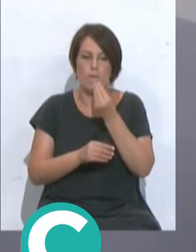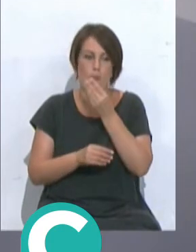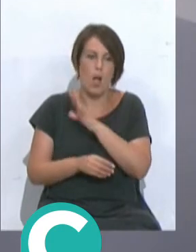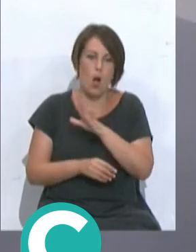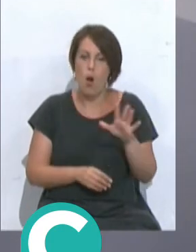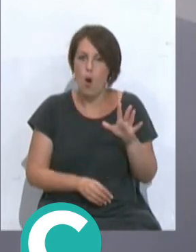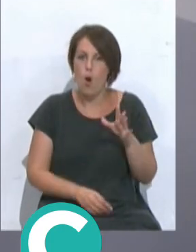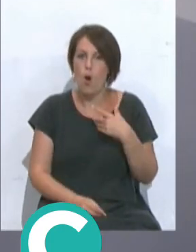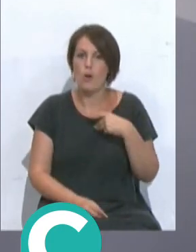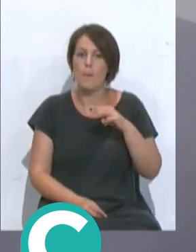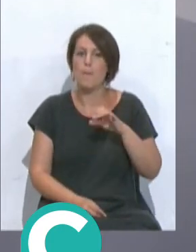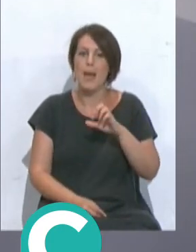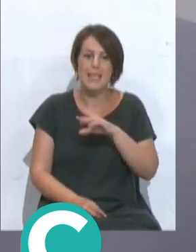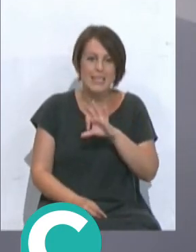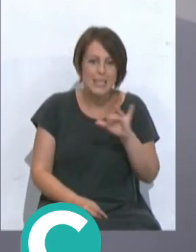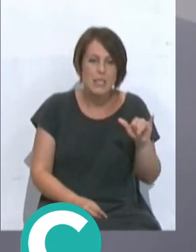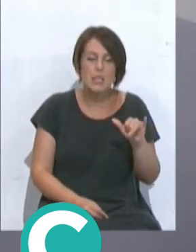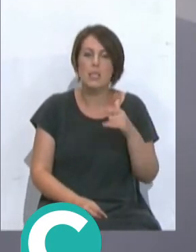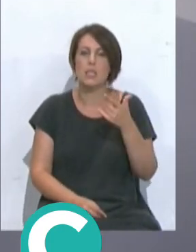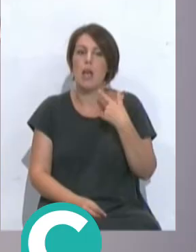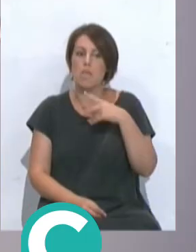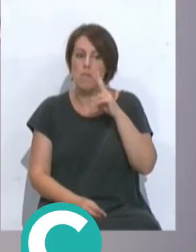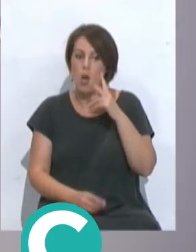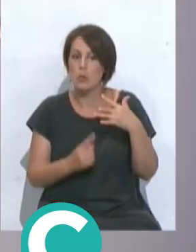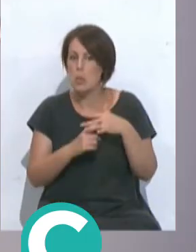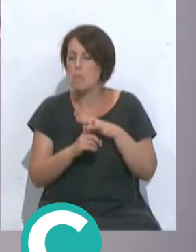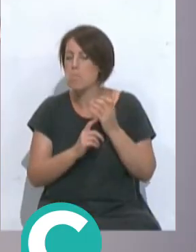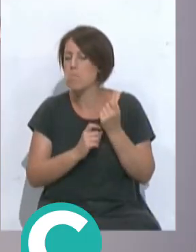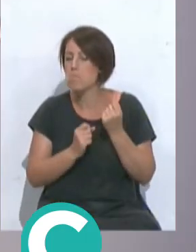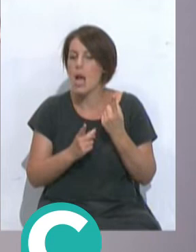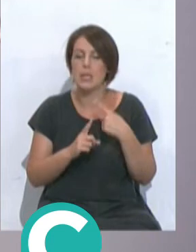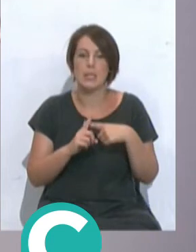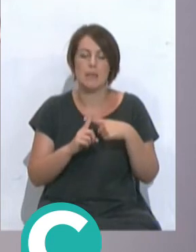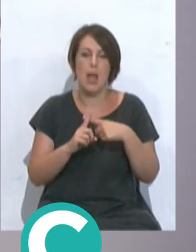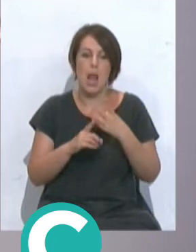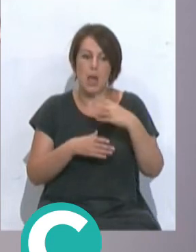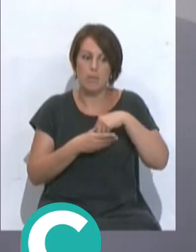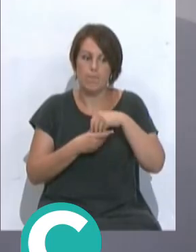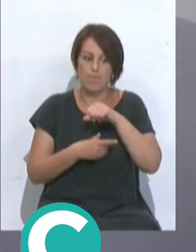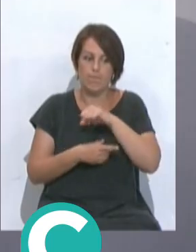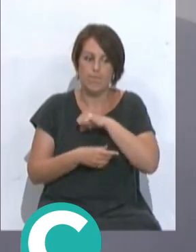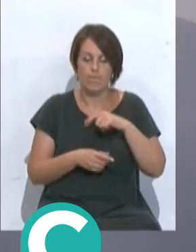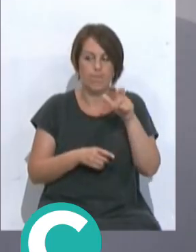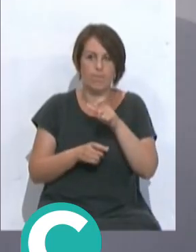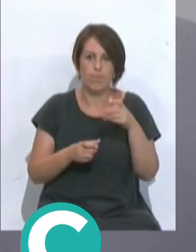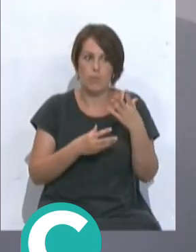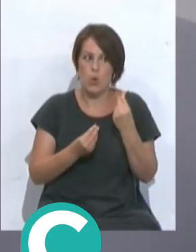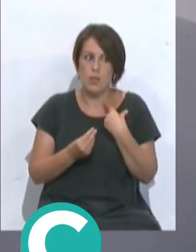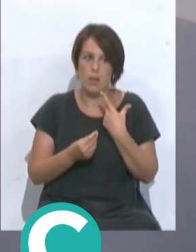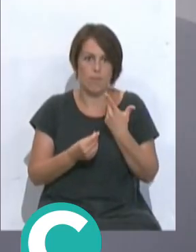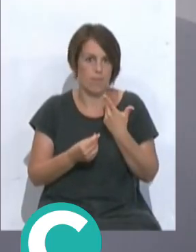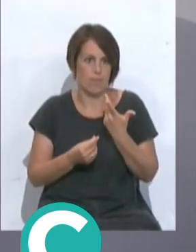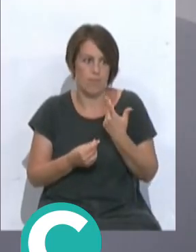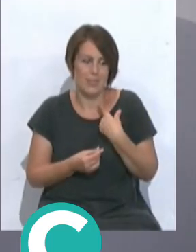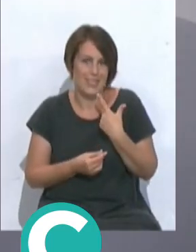del fútbol que es Leo Messi y que habrá vivido mil y unas situaciones ¿no? hay a nivel interno que muchas personas no tienen la